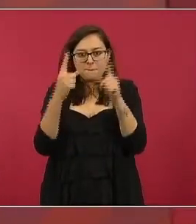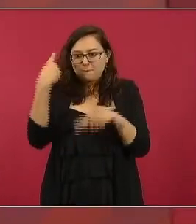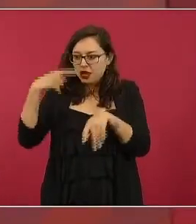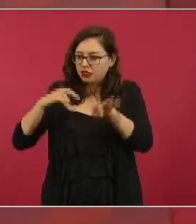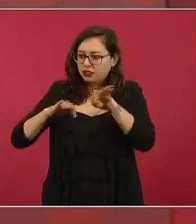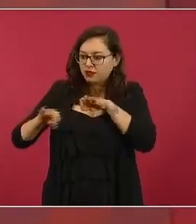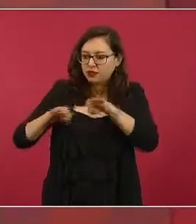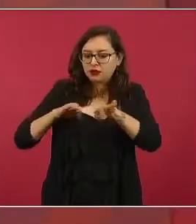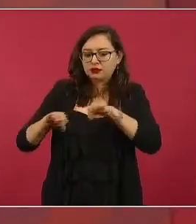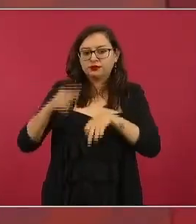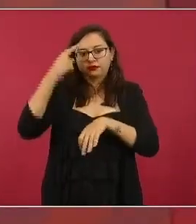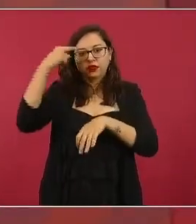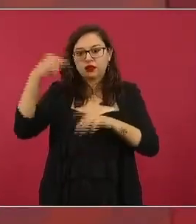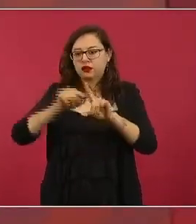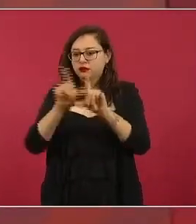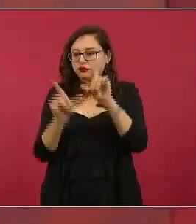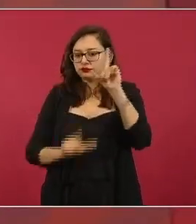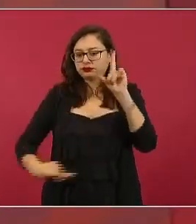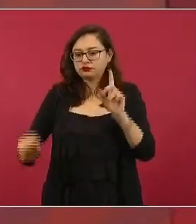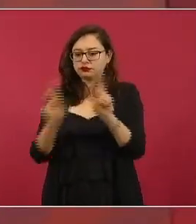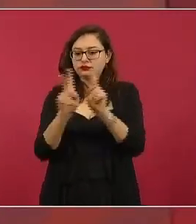para que no haya violencia